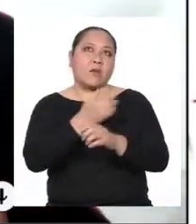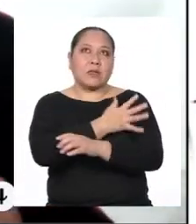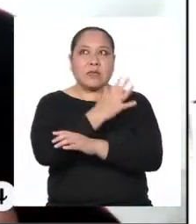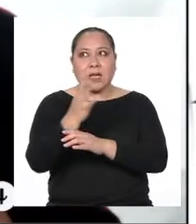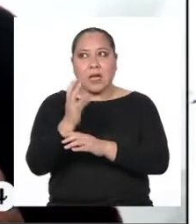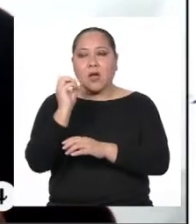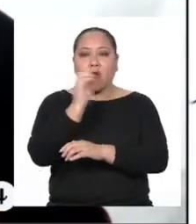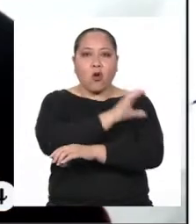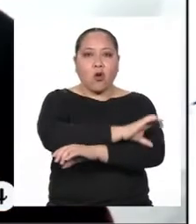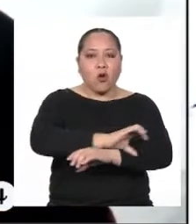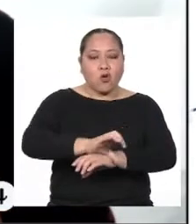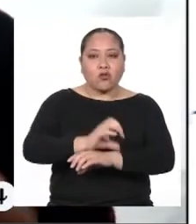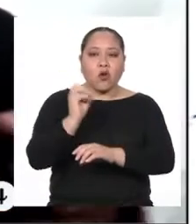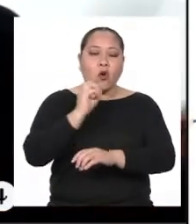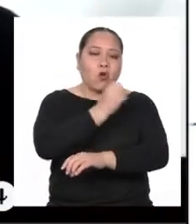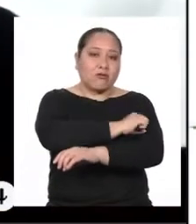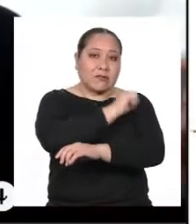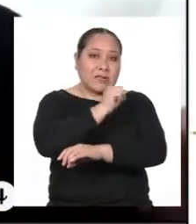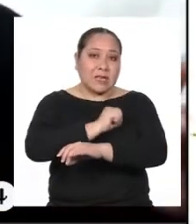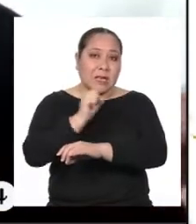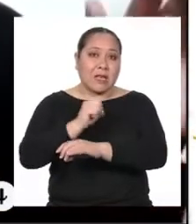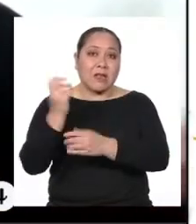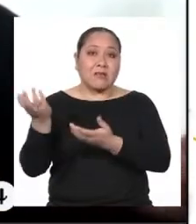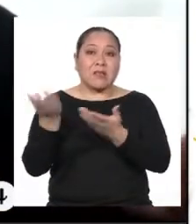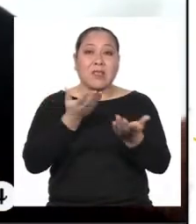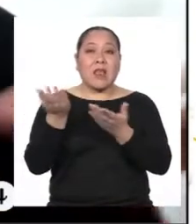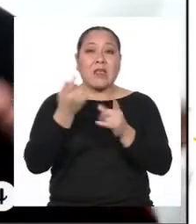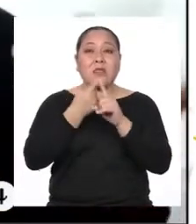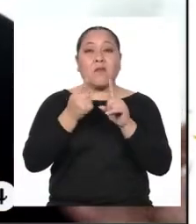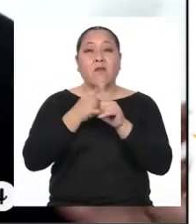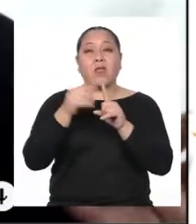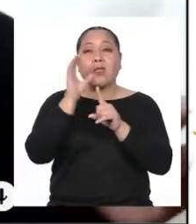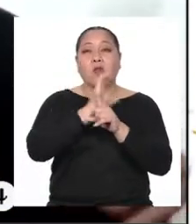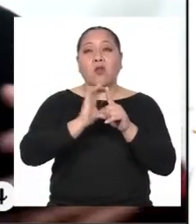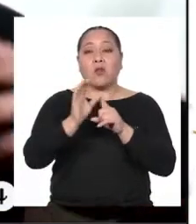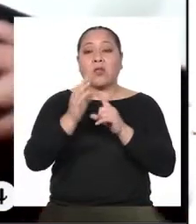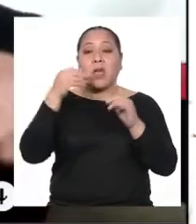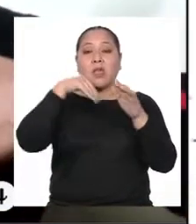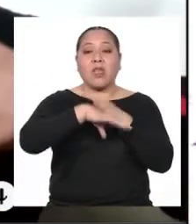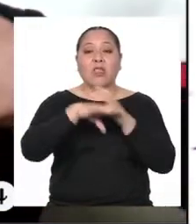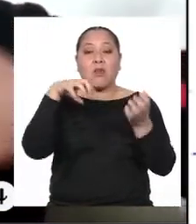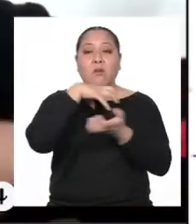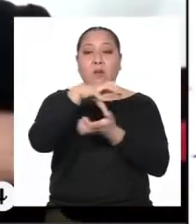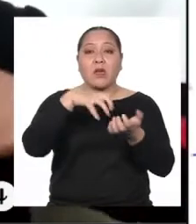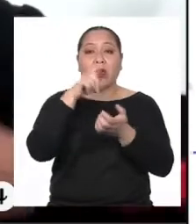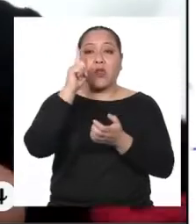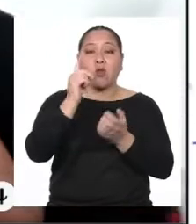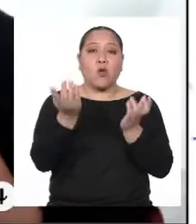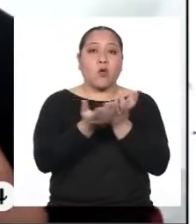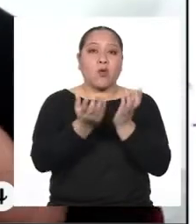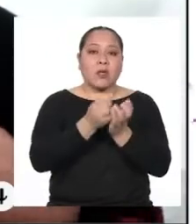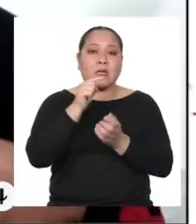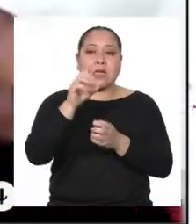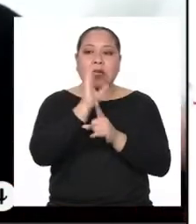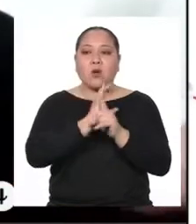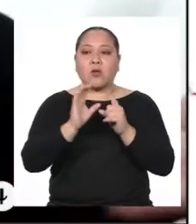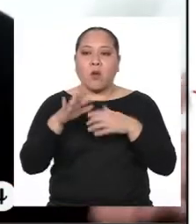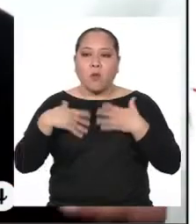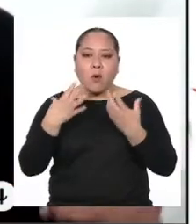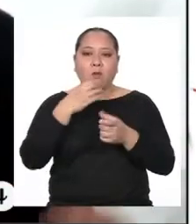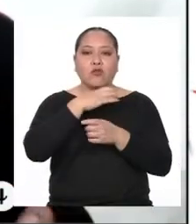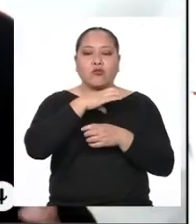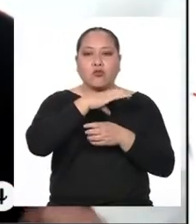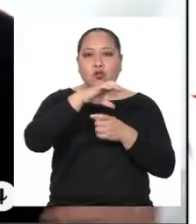región costa o la región sierra Traen distintas culturas en un colegio Y esas culturas podemos compartirlas o